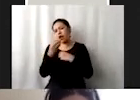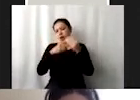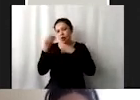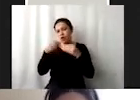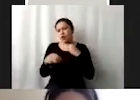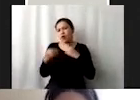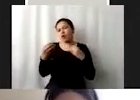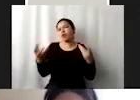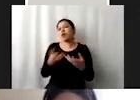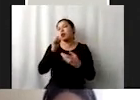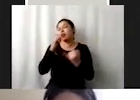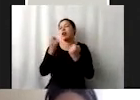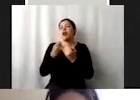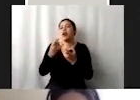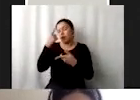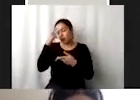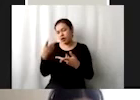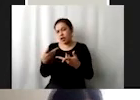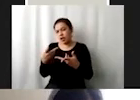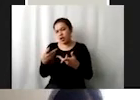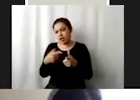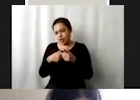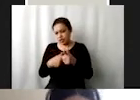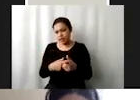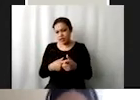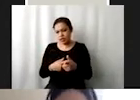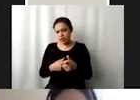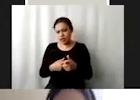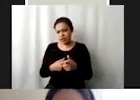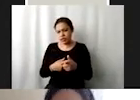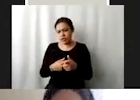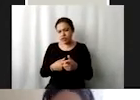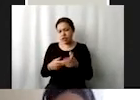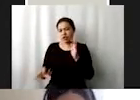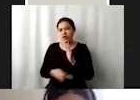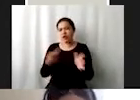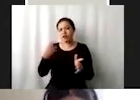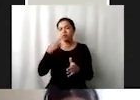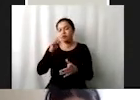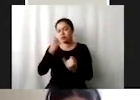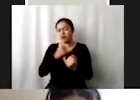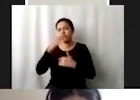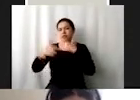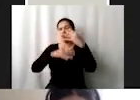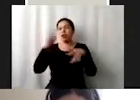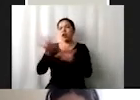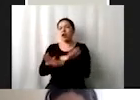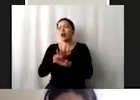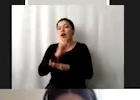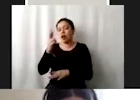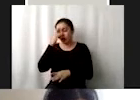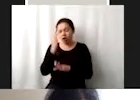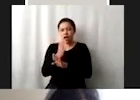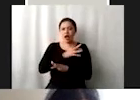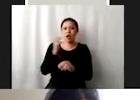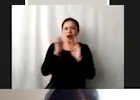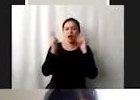agrícolas resilientes a lo que nos plantea el cambio climático. Si recordarán en la primera sesión les